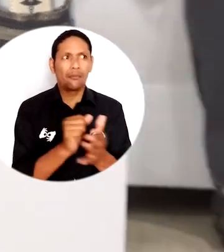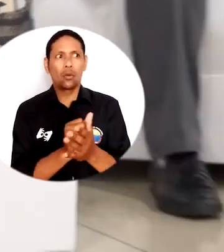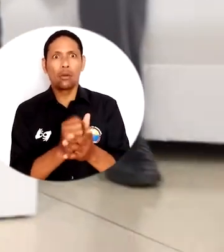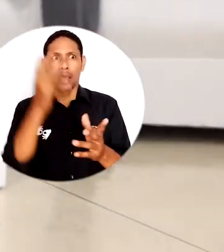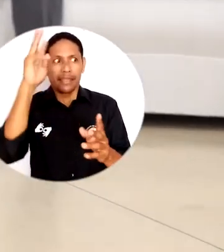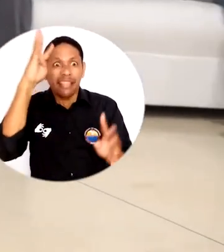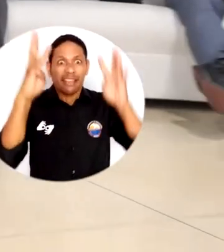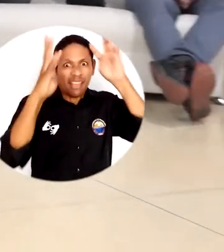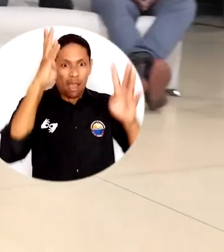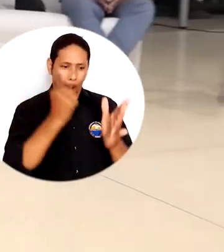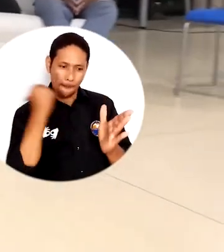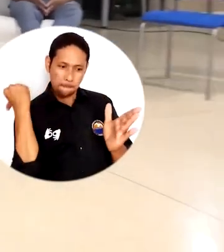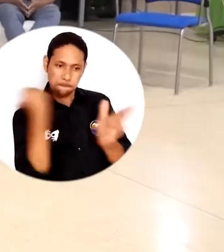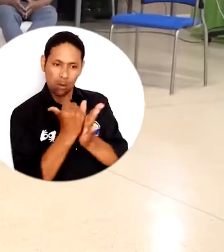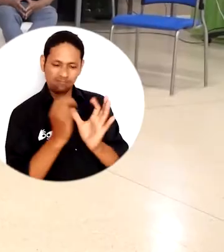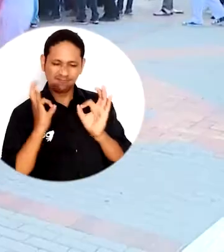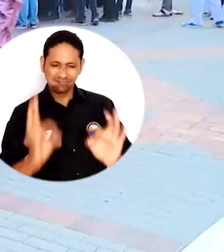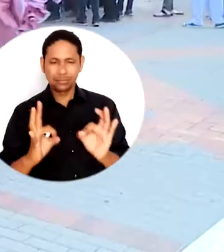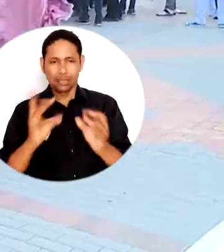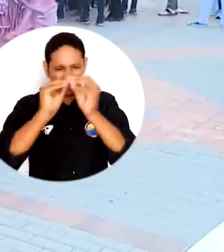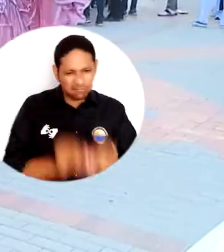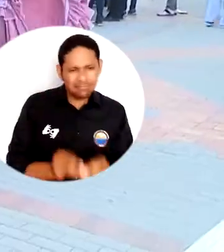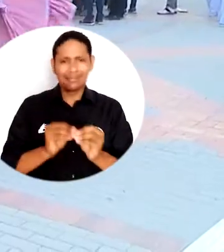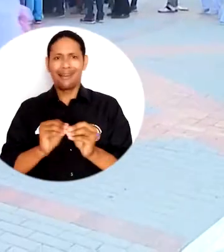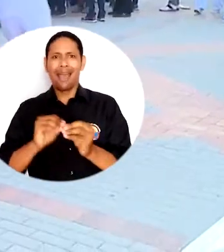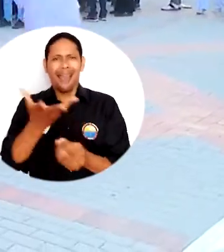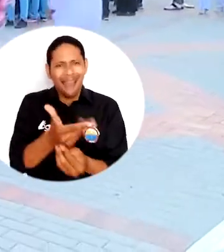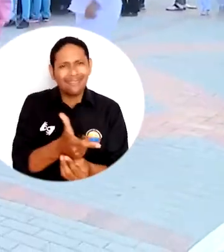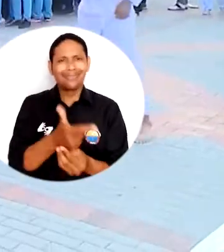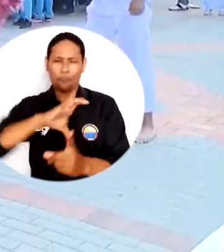libros, también en patentes y en creación artística y cultural.